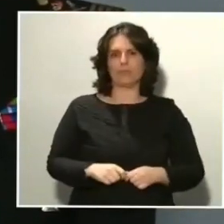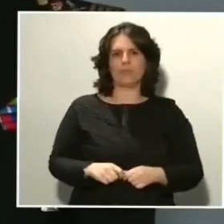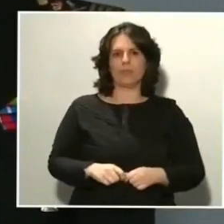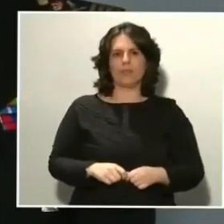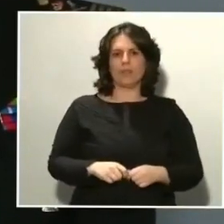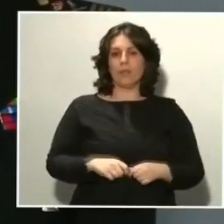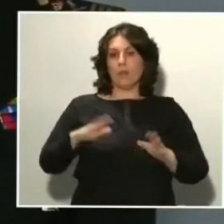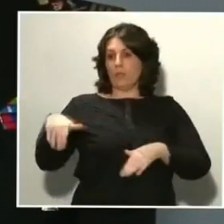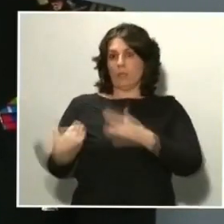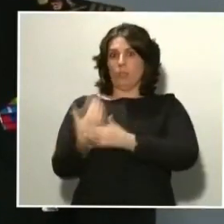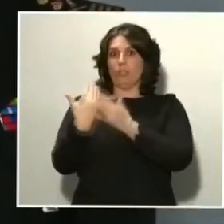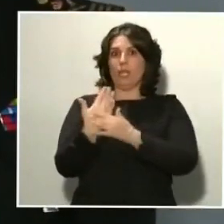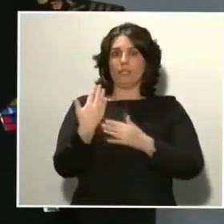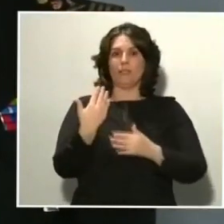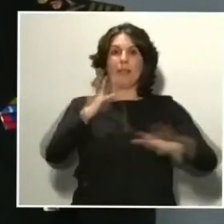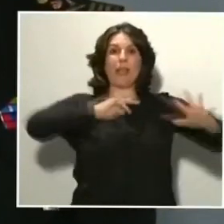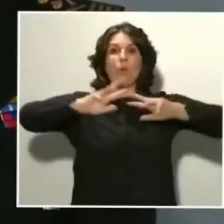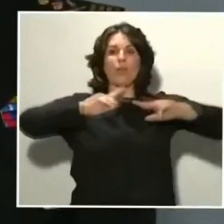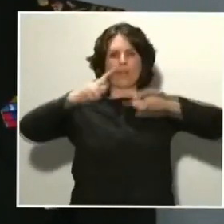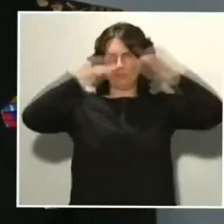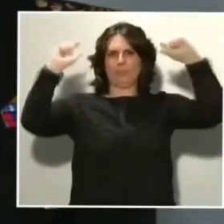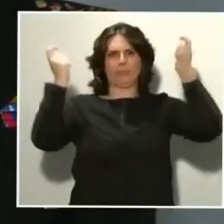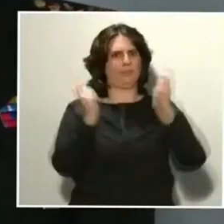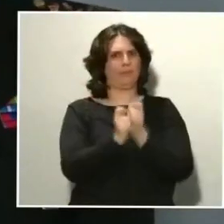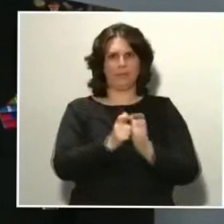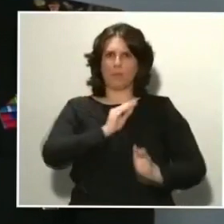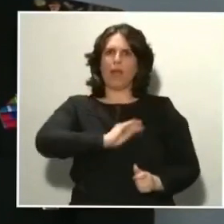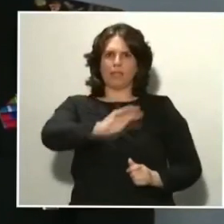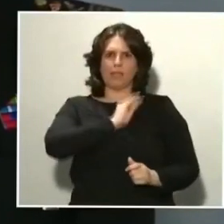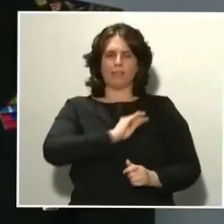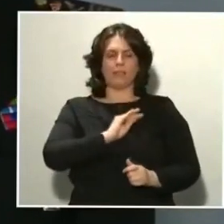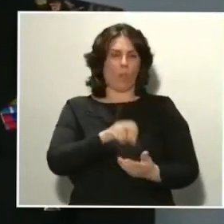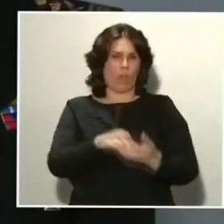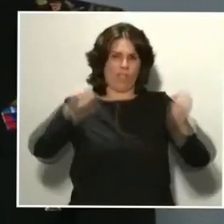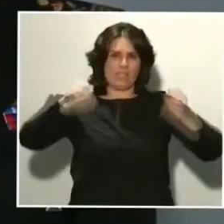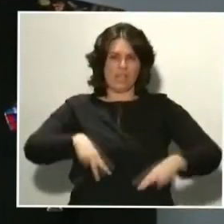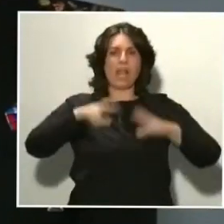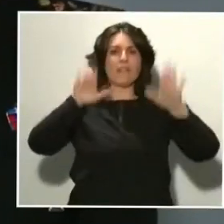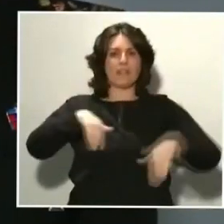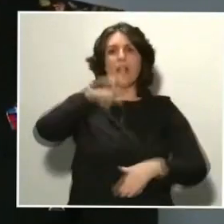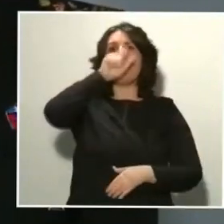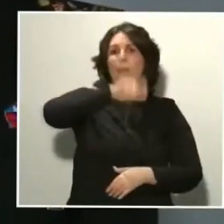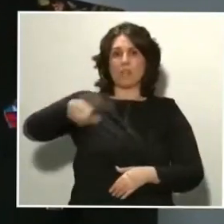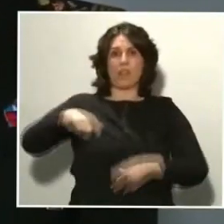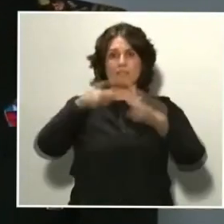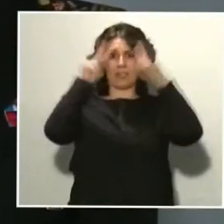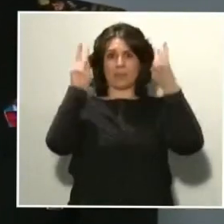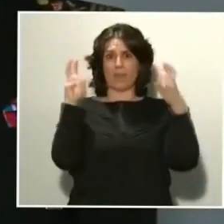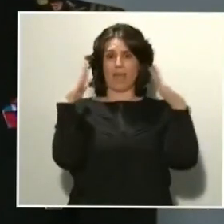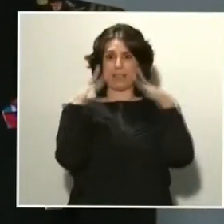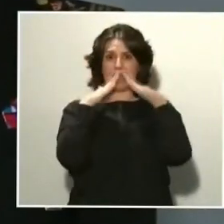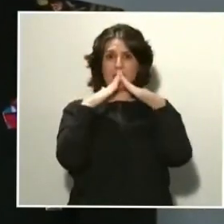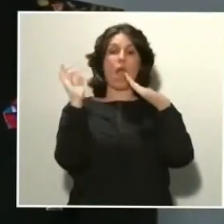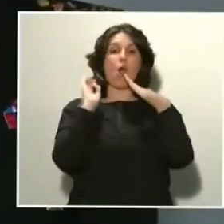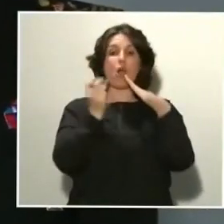ha sido muy notable. No cabe duda que el confinamiento de las personas en sus domicilios, las dificultades de movilidad, hacen que